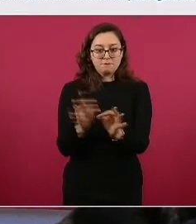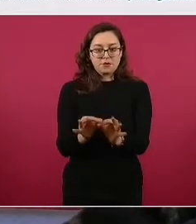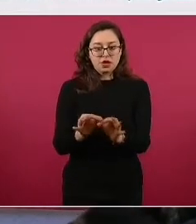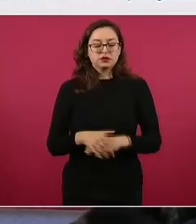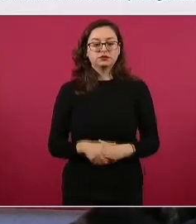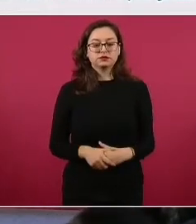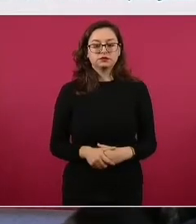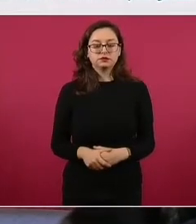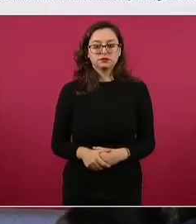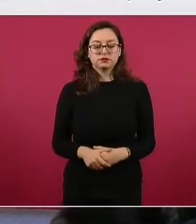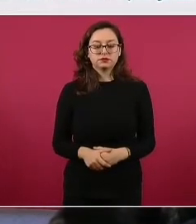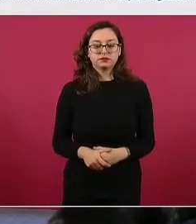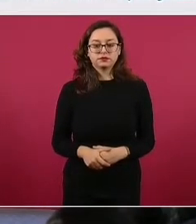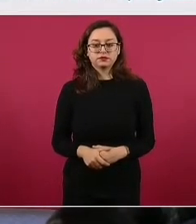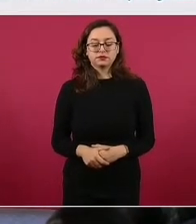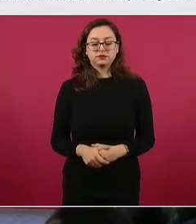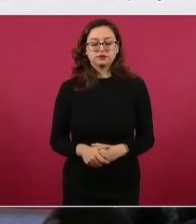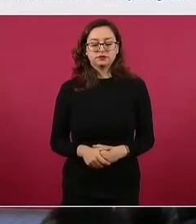refiere.